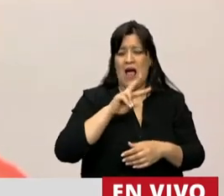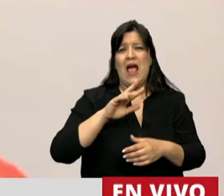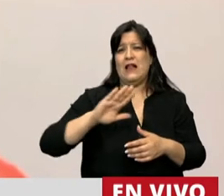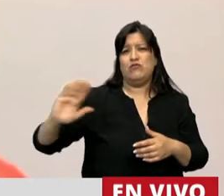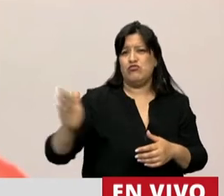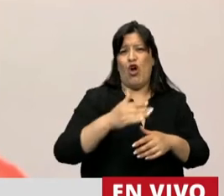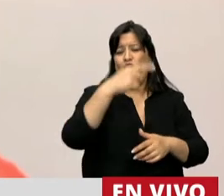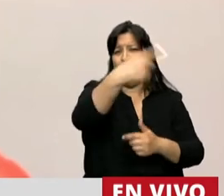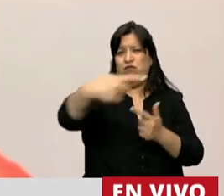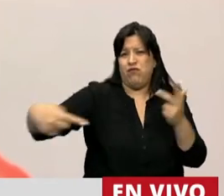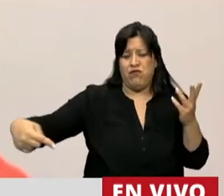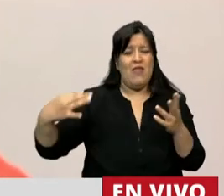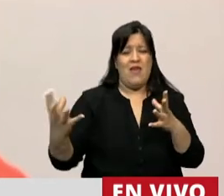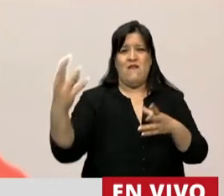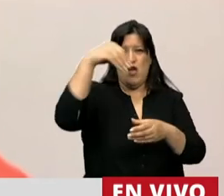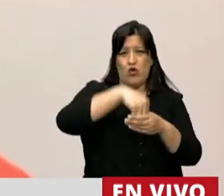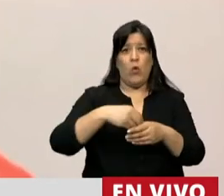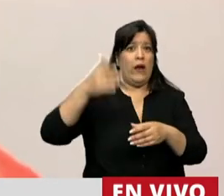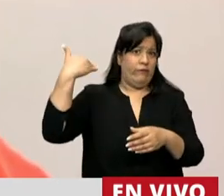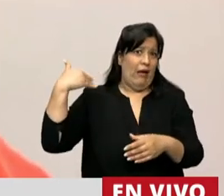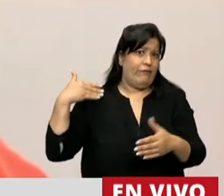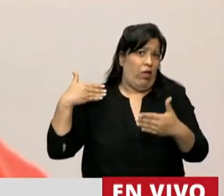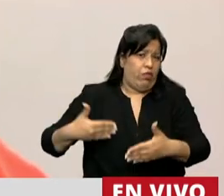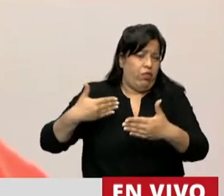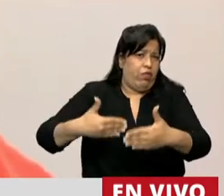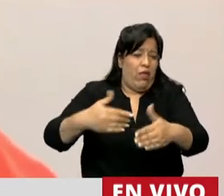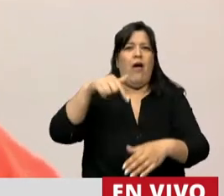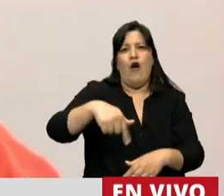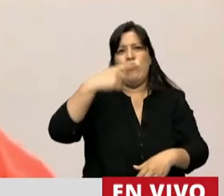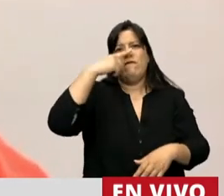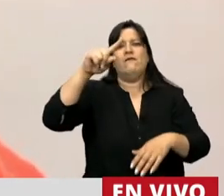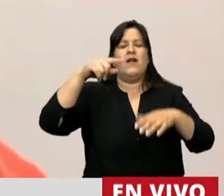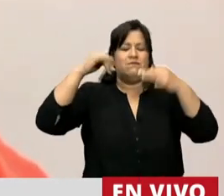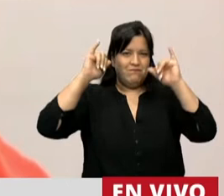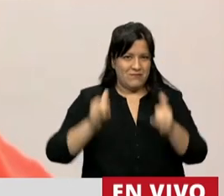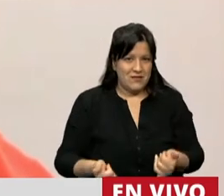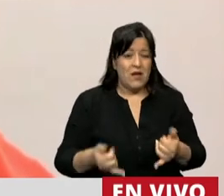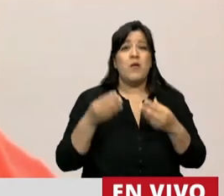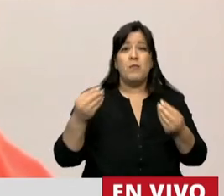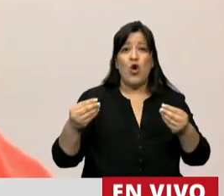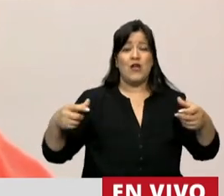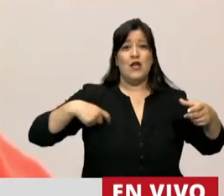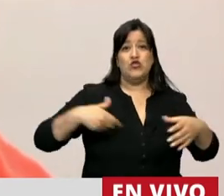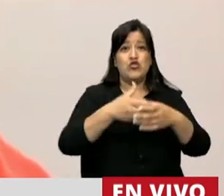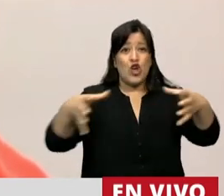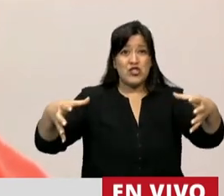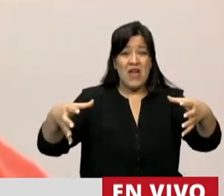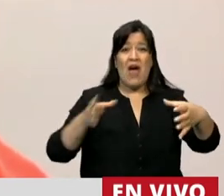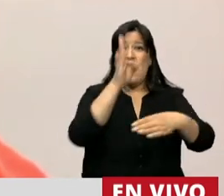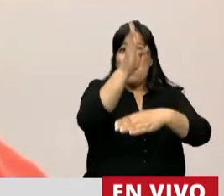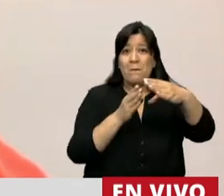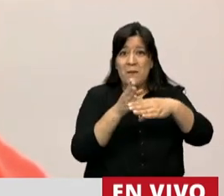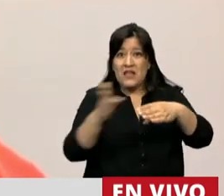especialidades. Las mujeres conformamos la mitad de la sociedad, aportamos al